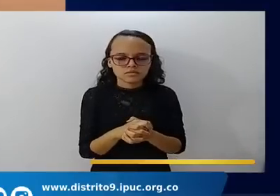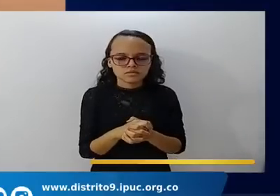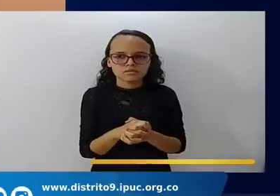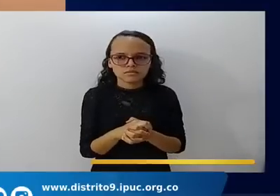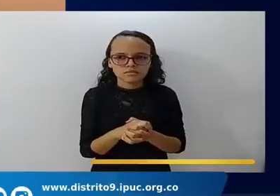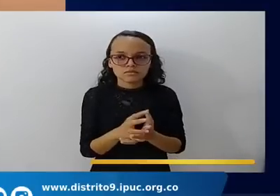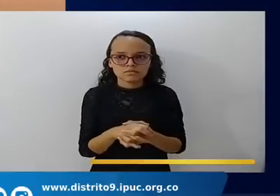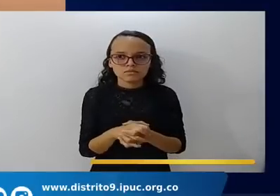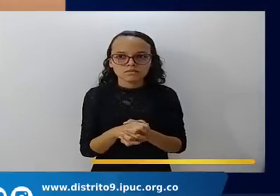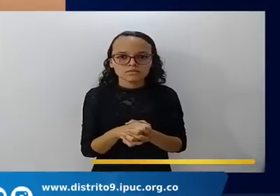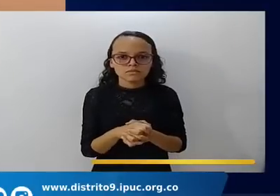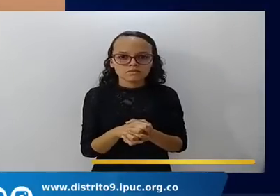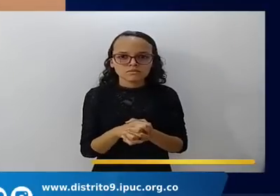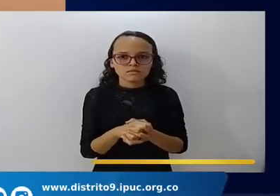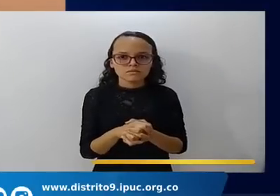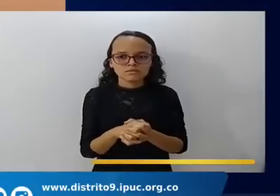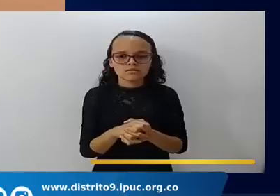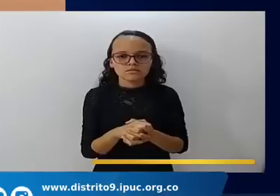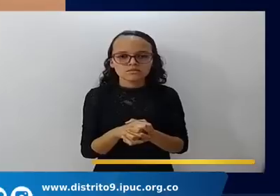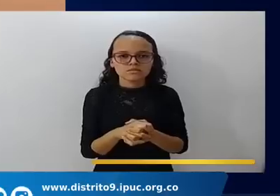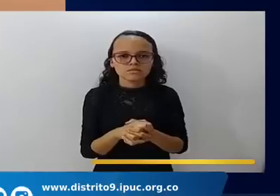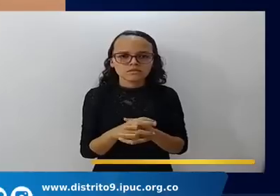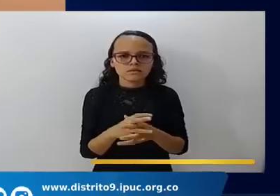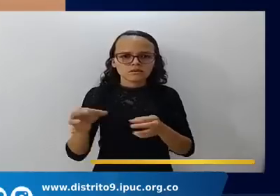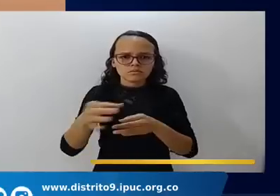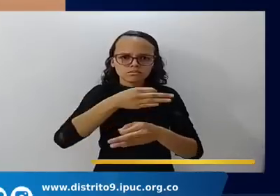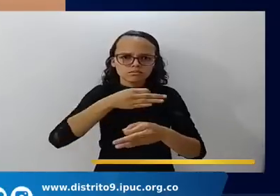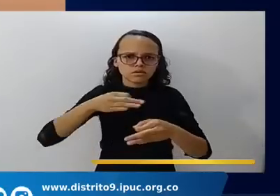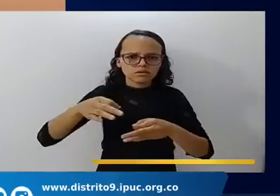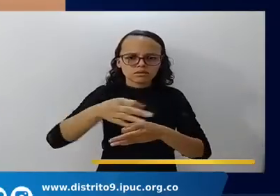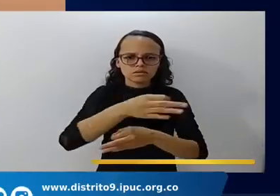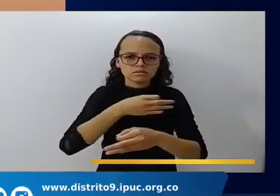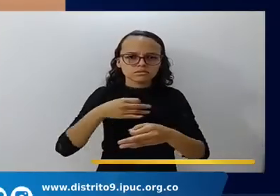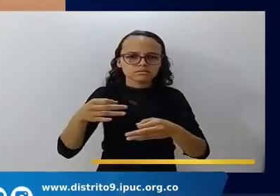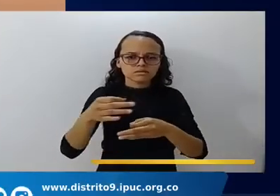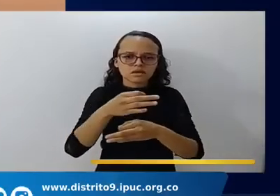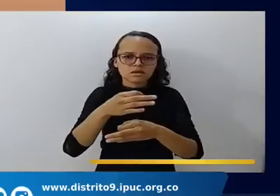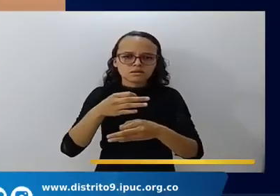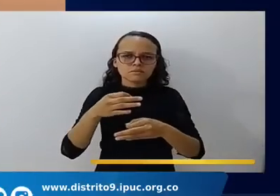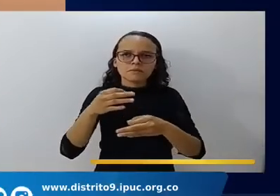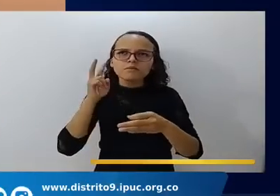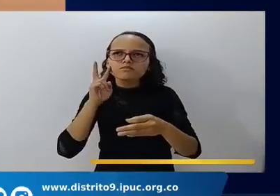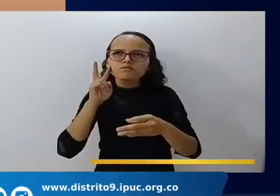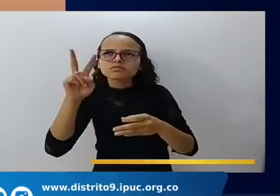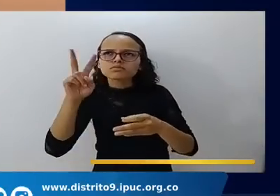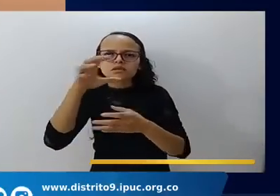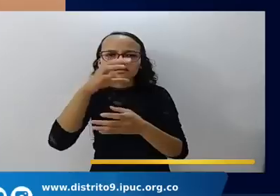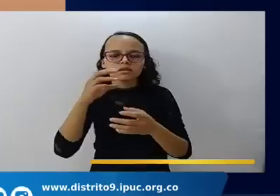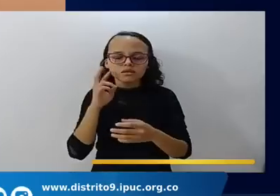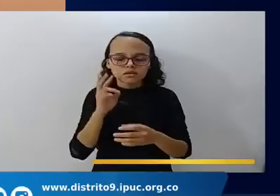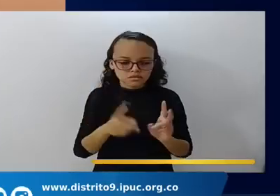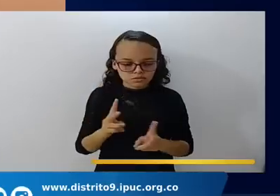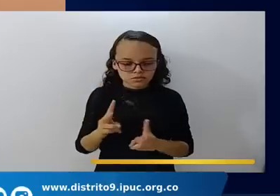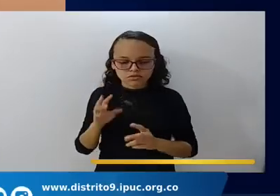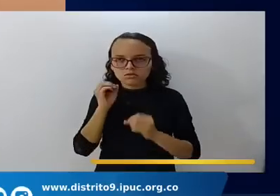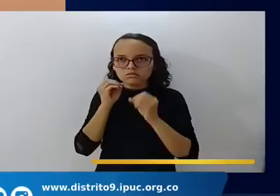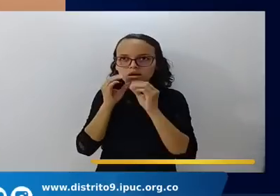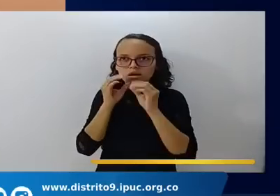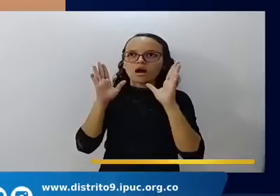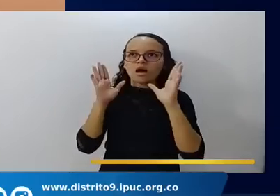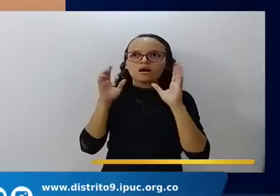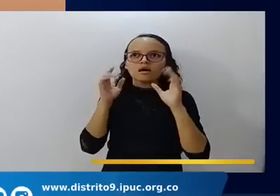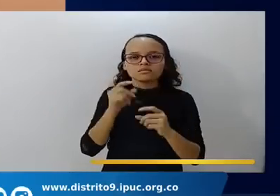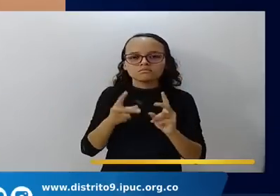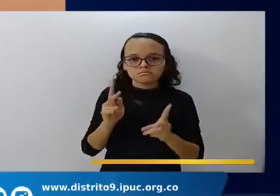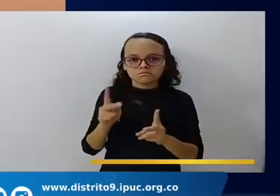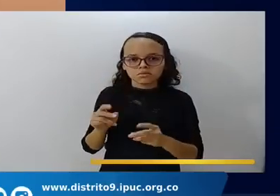planetas lejanos, de galaxias. Y el mundo se queda maravillado, los científicos.